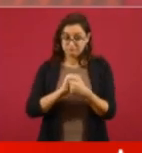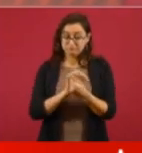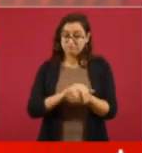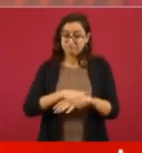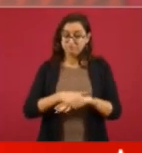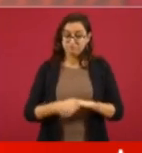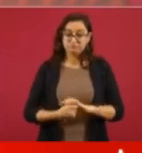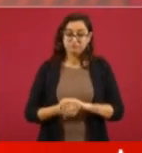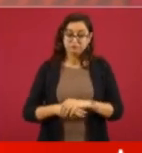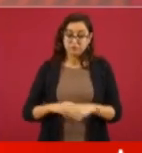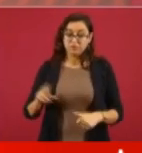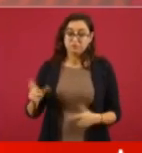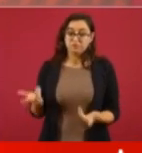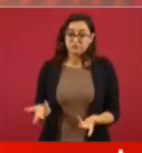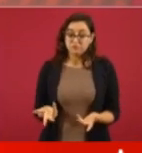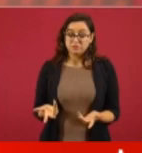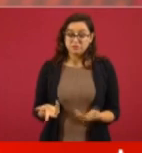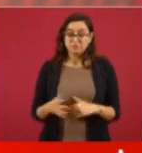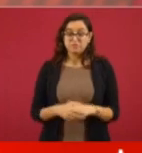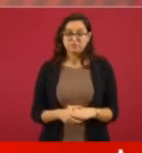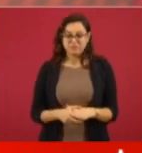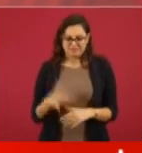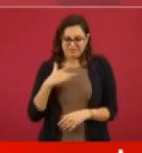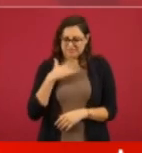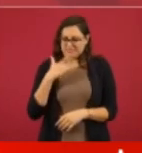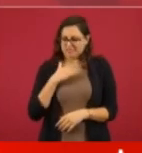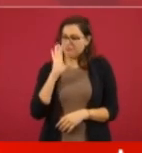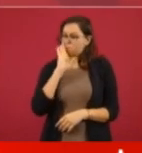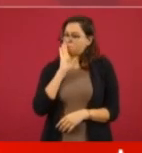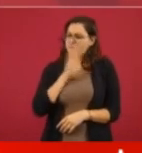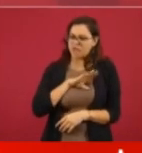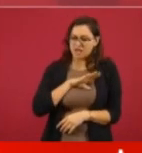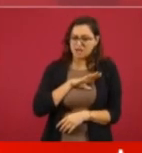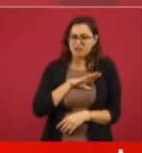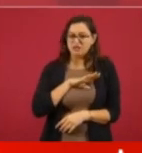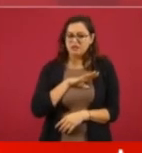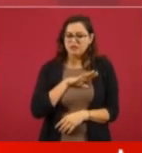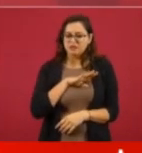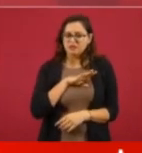Si tienen algún síntoma, de inmediato